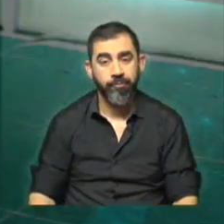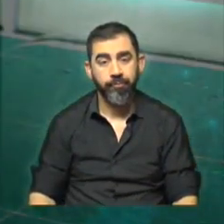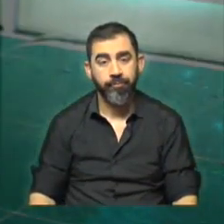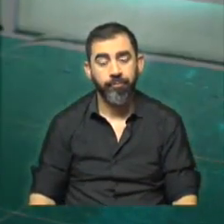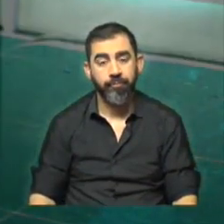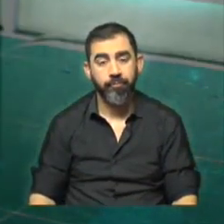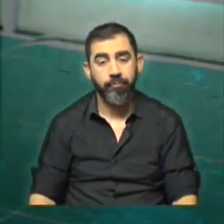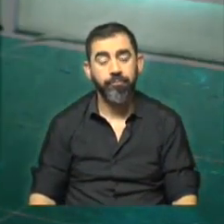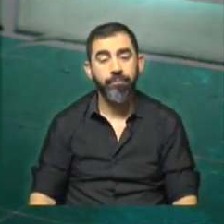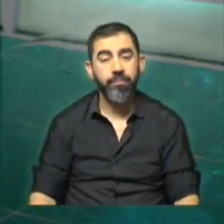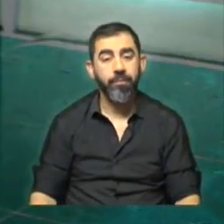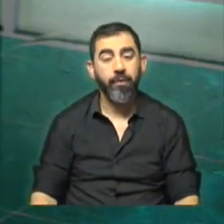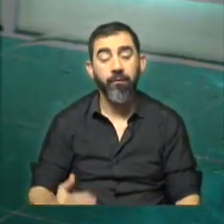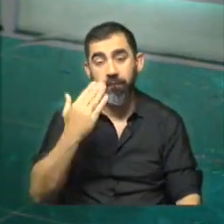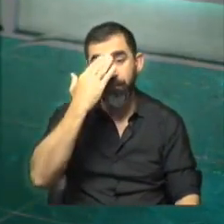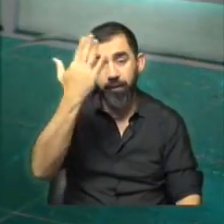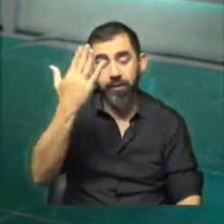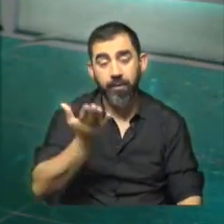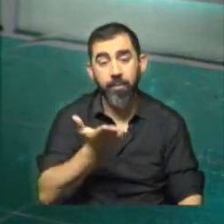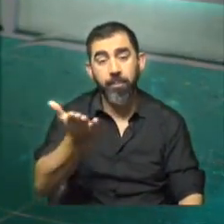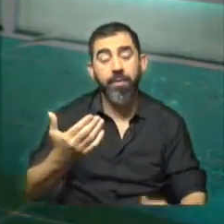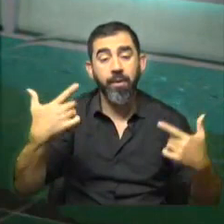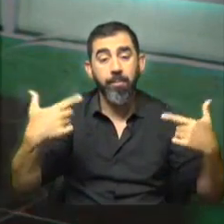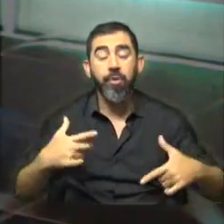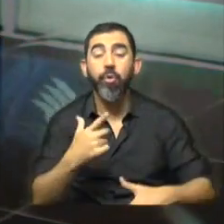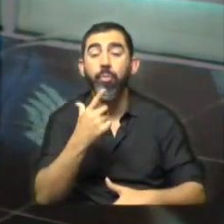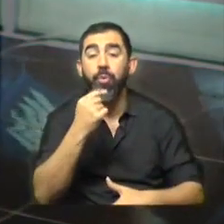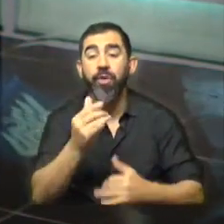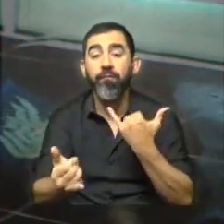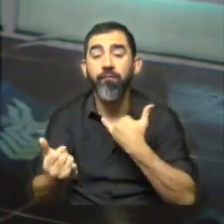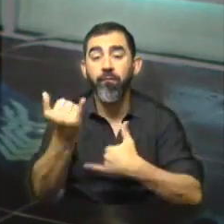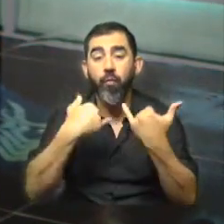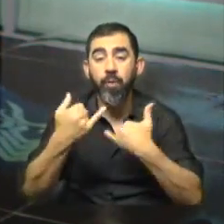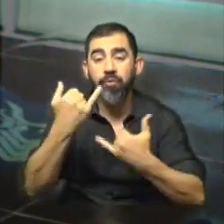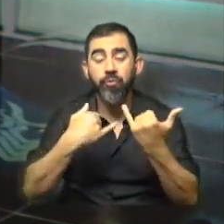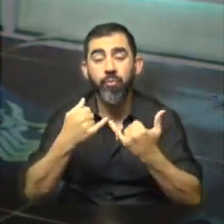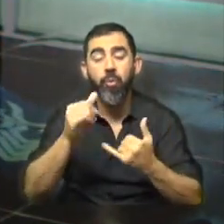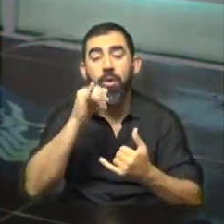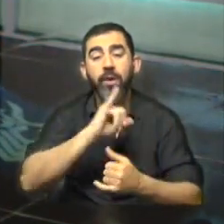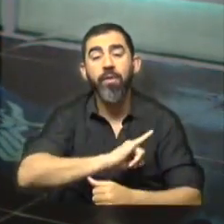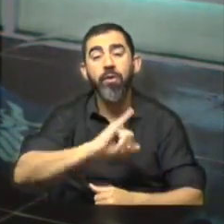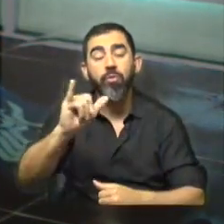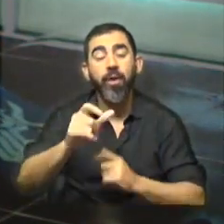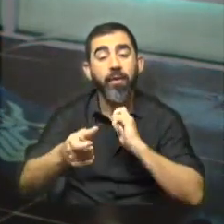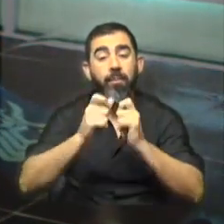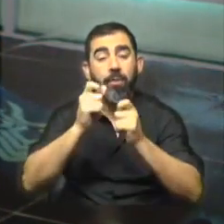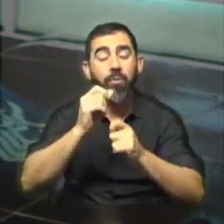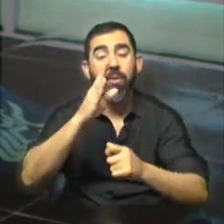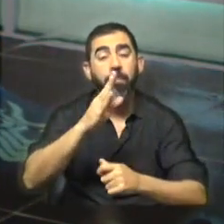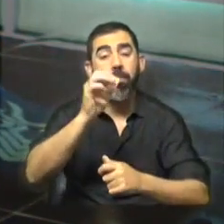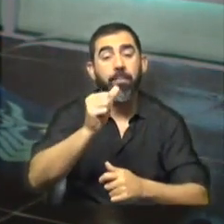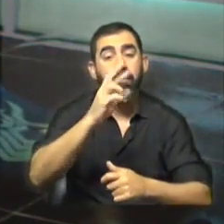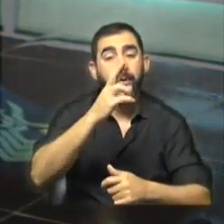Por otro lado el Ministerio, el Frente Amplio va a solicitar al Ministerio del Interior información directa ante la denuncia que hizo el periodista Gabriel